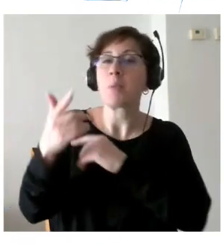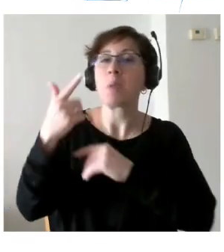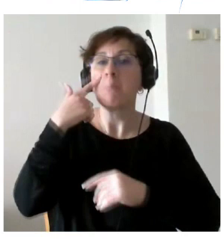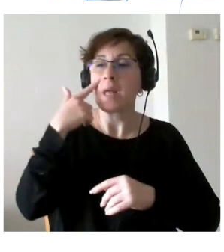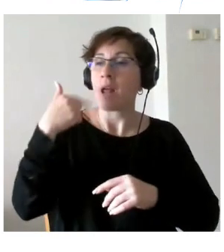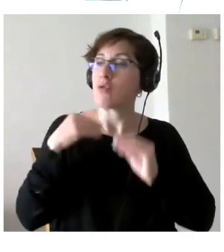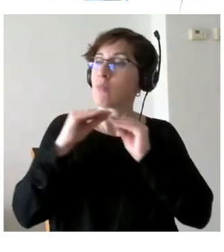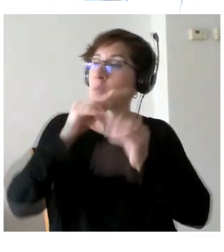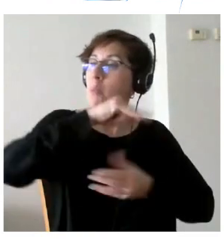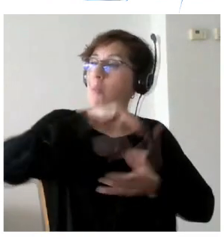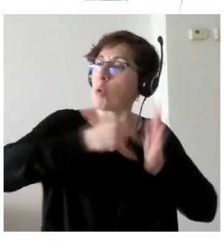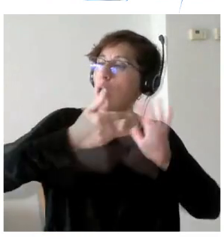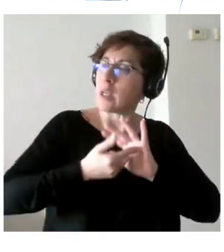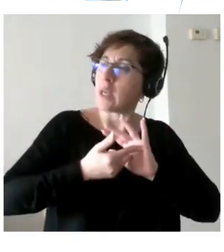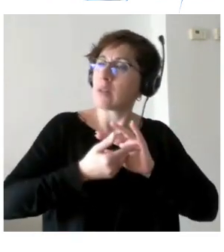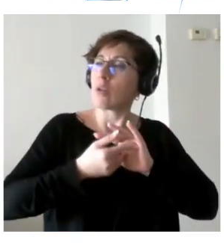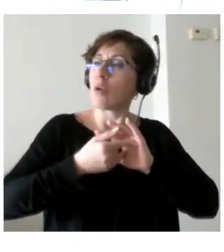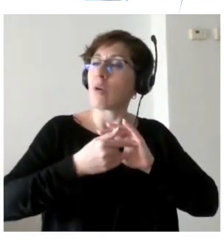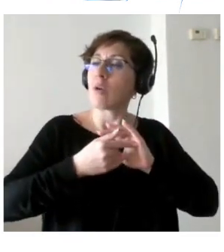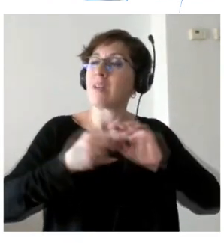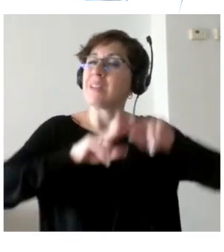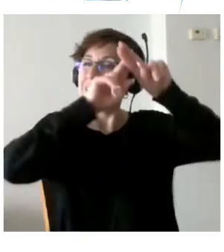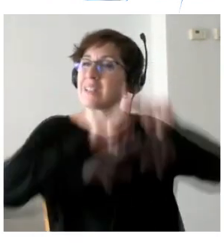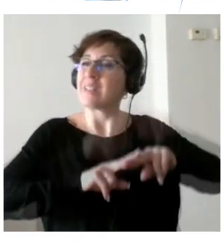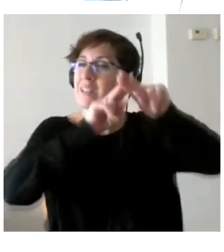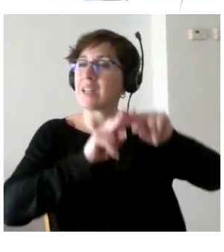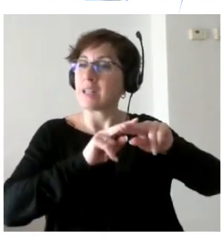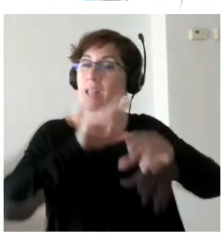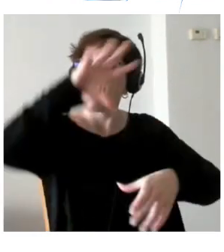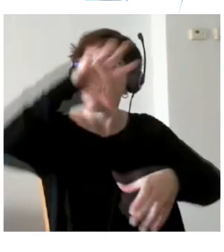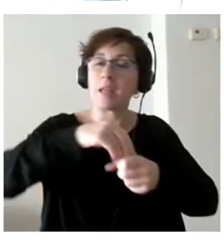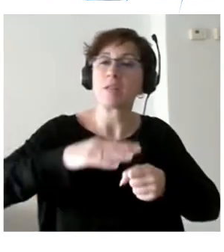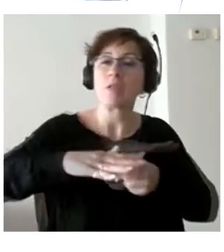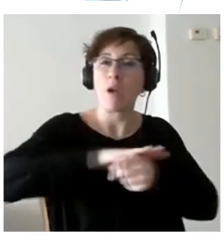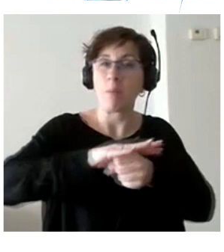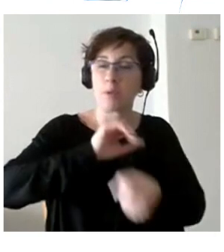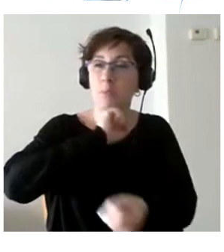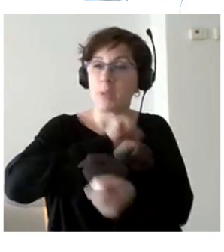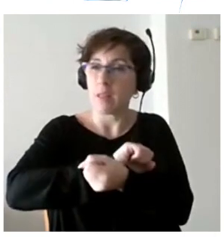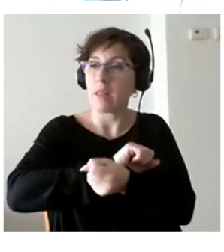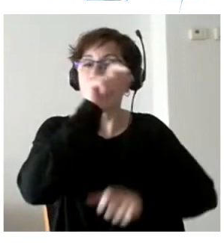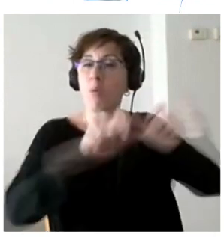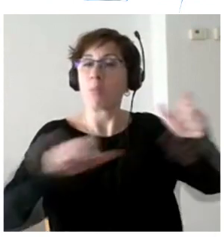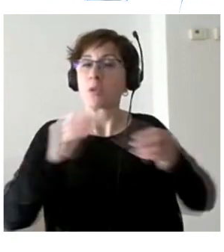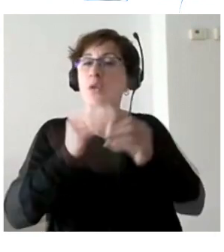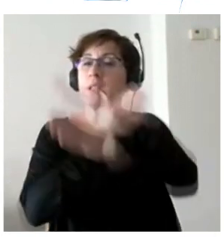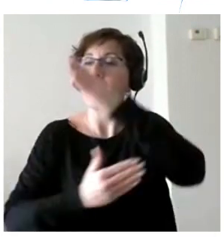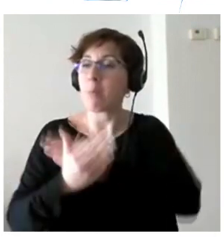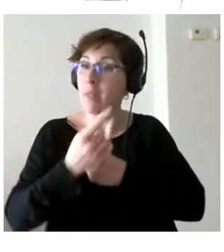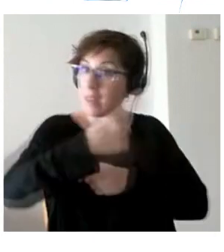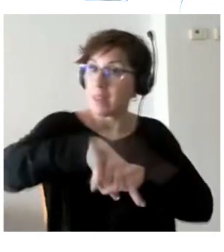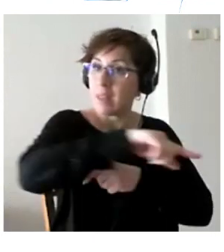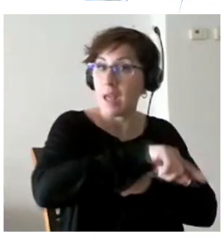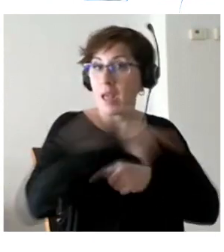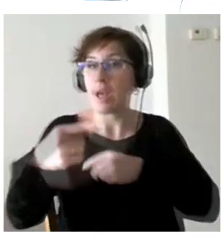evaluar si realmente lo que están haciendo unas personas en el ámbito penitenciario con personas con discapacidad pues es efectivo y ayuda.